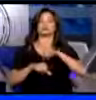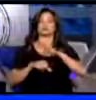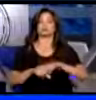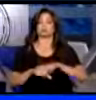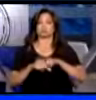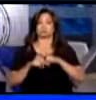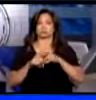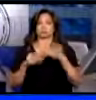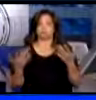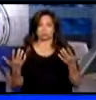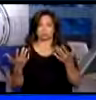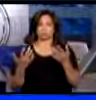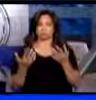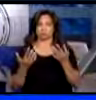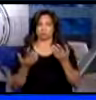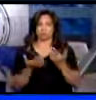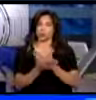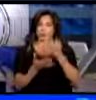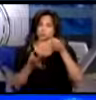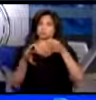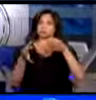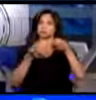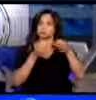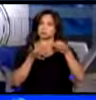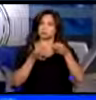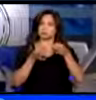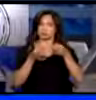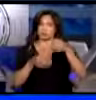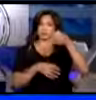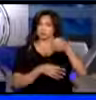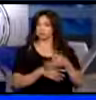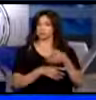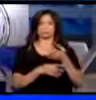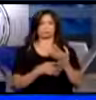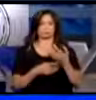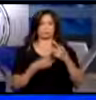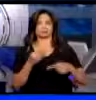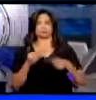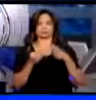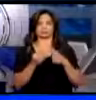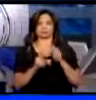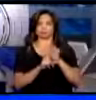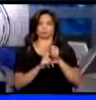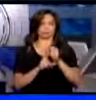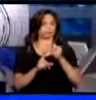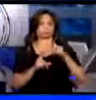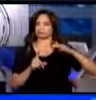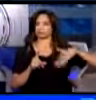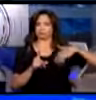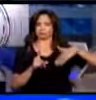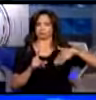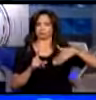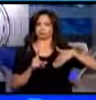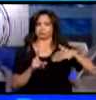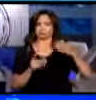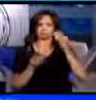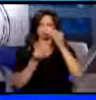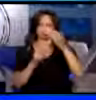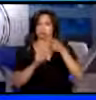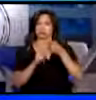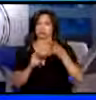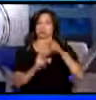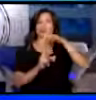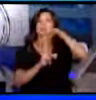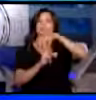hasta este minuto no ha ofrecido nuevos detalles de manera oficial en torno a este caso. Esa la información que tengo desde el